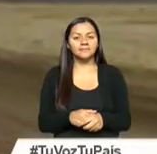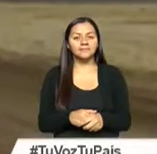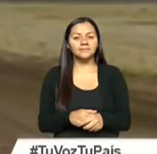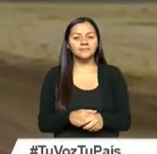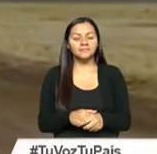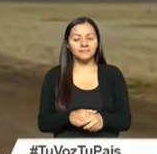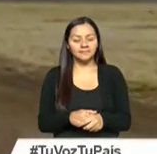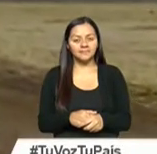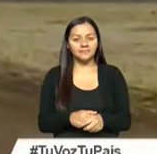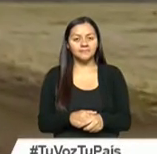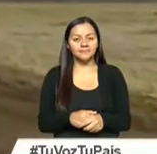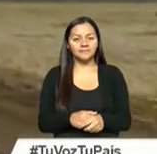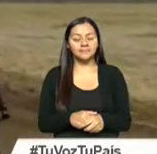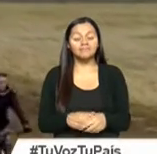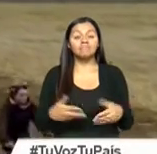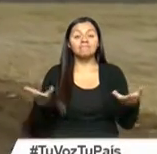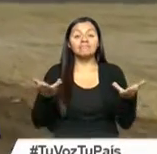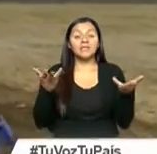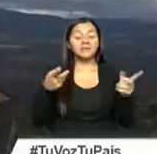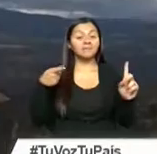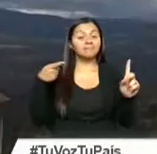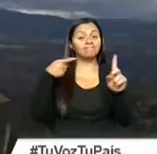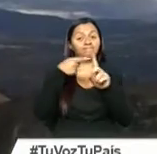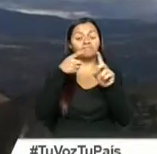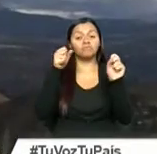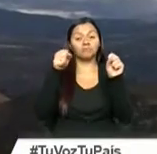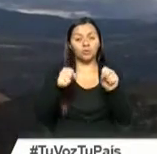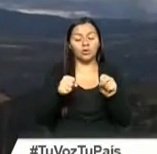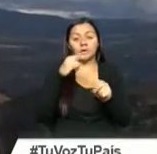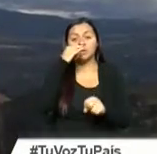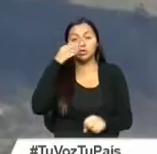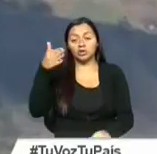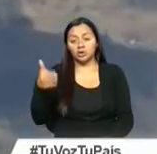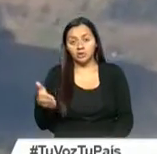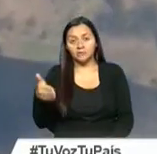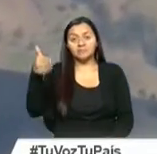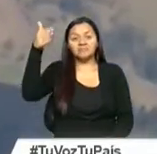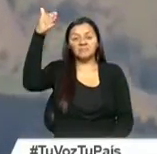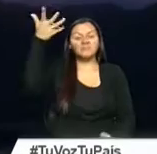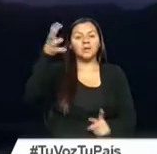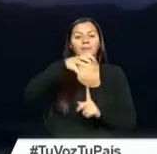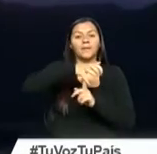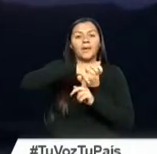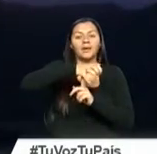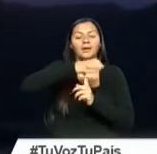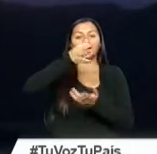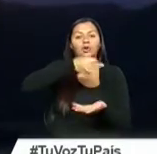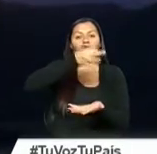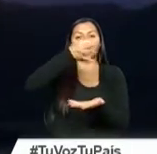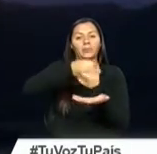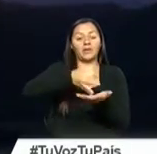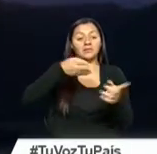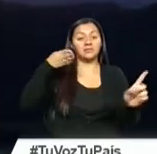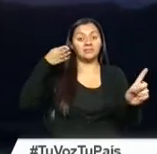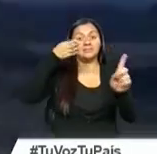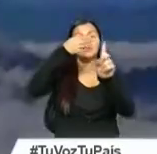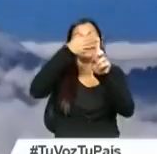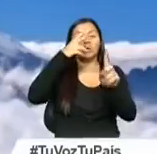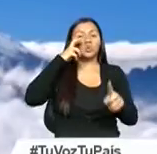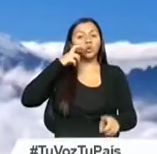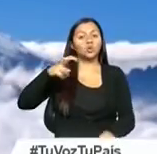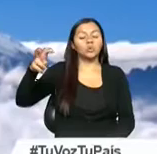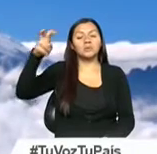Uno de los puntos a los cuales pueden acudir grandes y chicos es el Parque Nacional Cotopaxi, donde los turistas